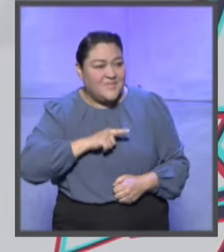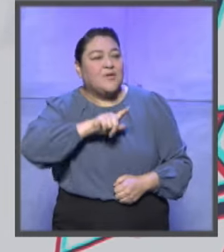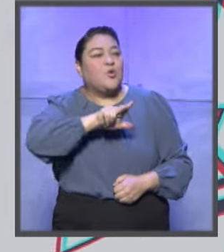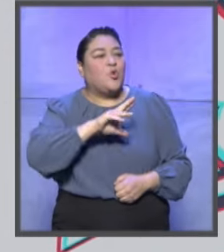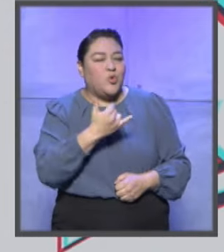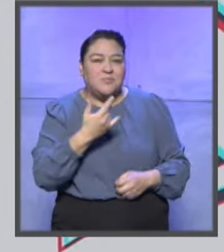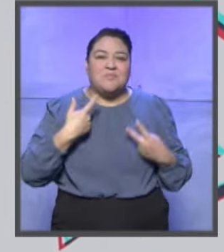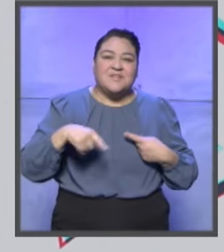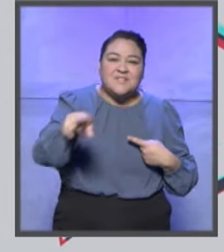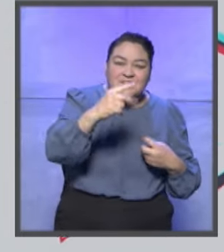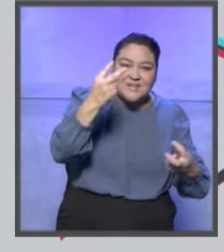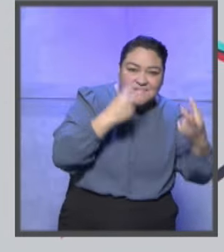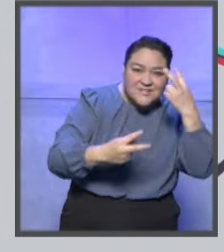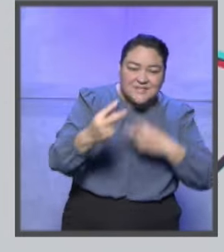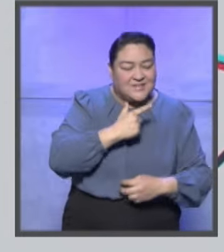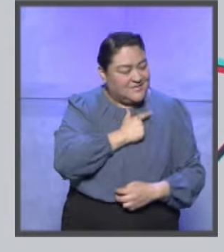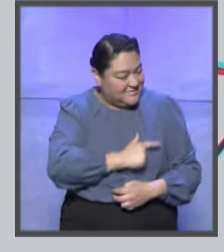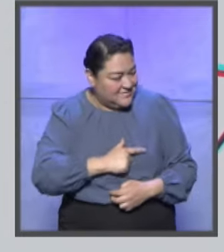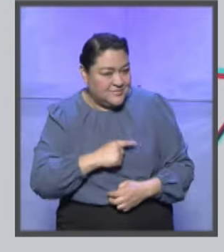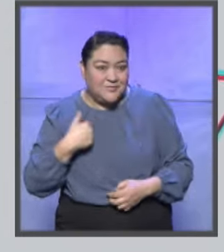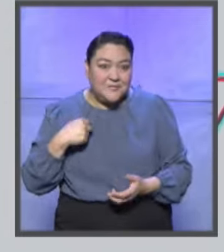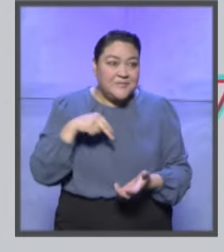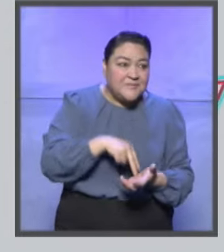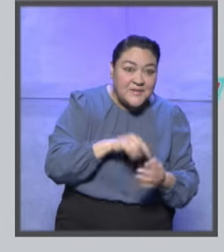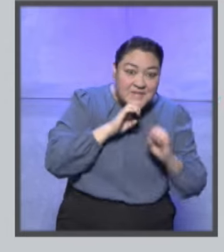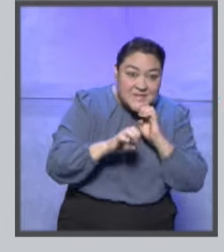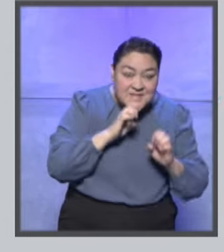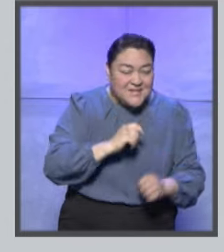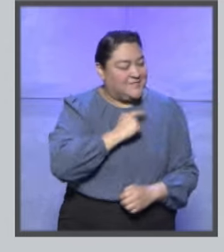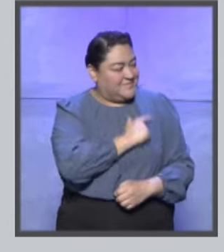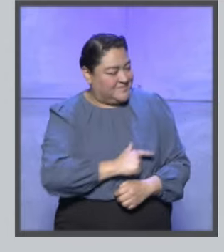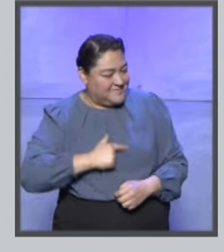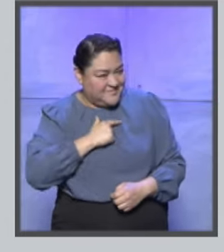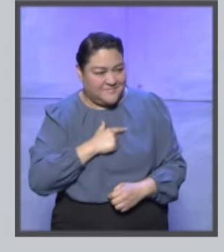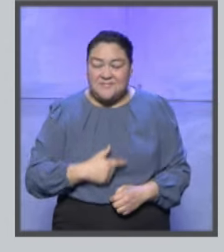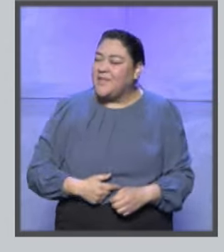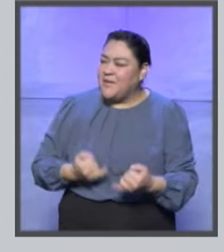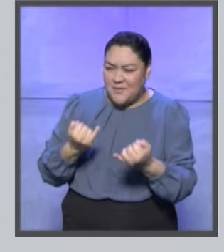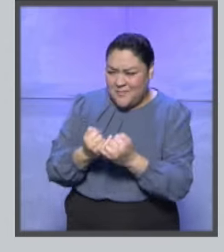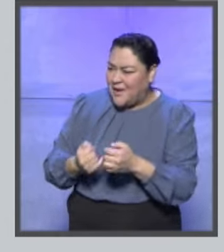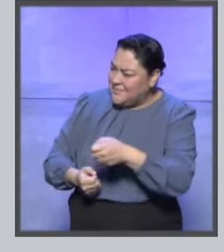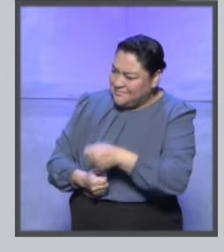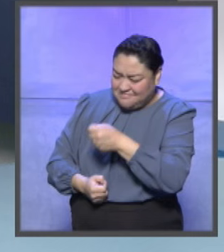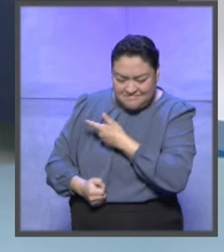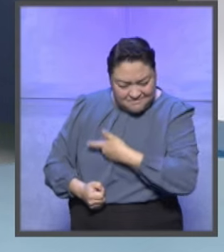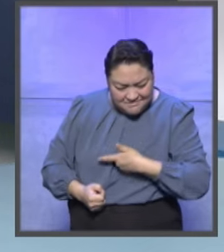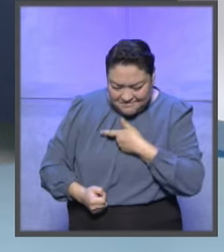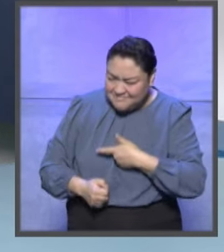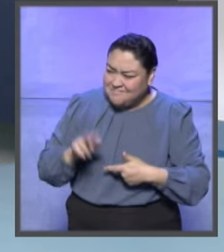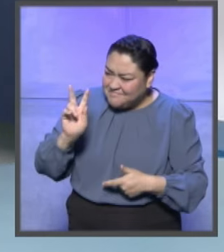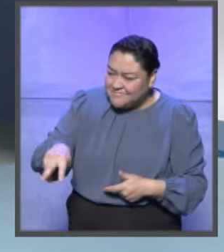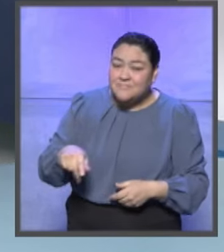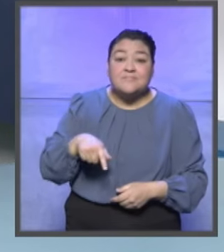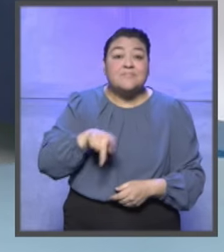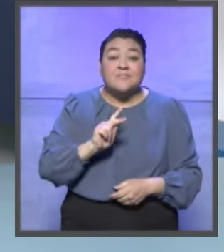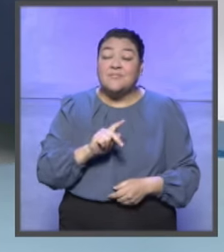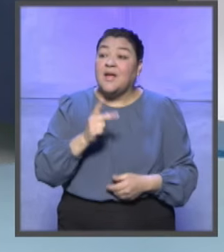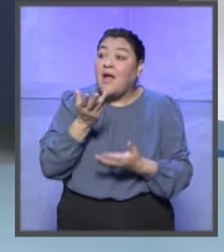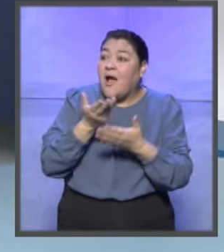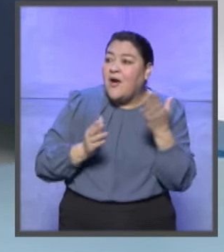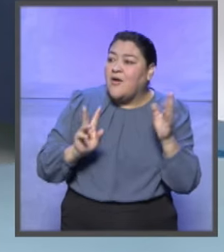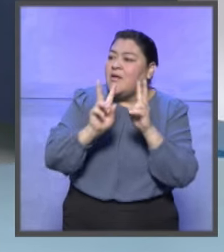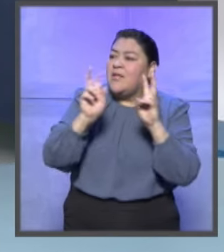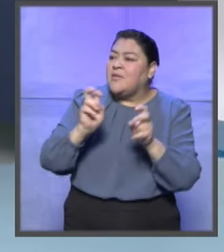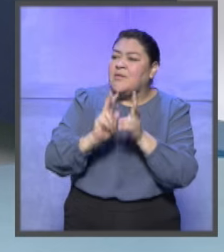saludo con mucho gusto a ti y tu audiencia. un honor poder estar en esta entrevista. Es un gusto saludarte siempre, Sergio, y estar hablando